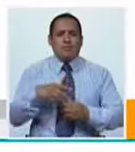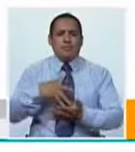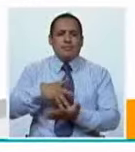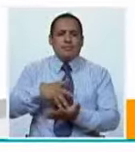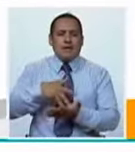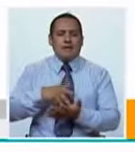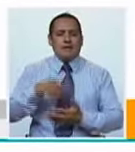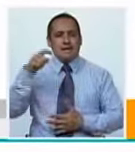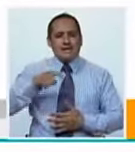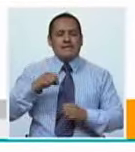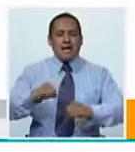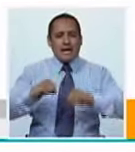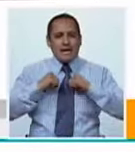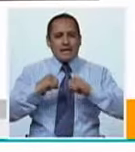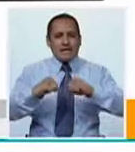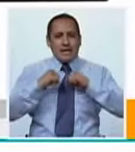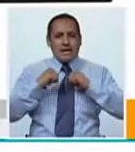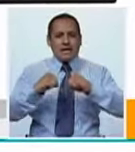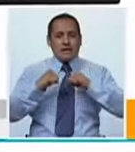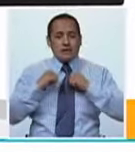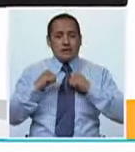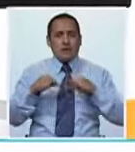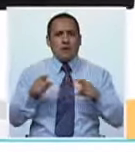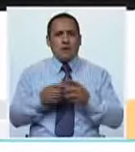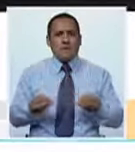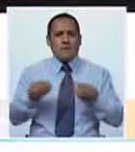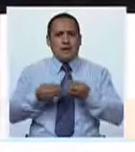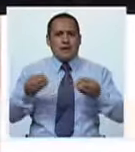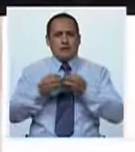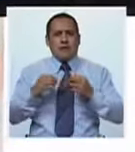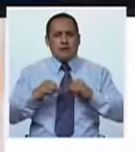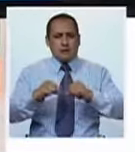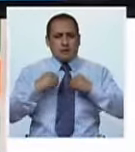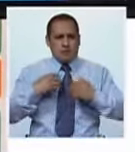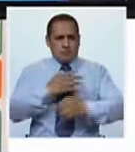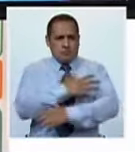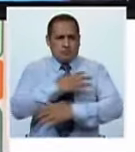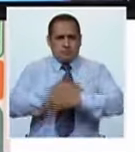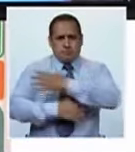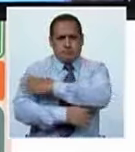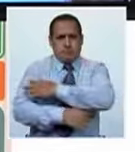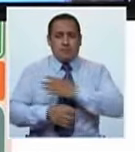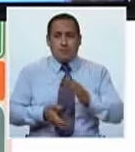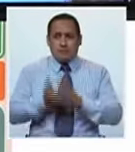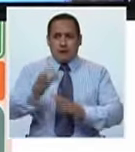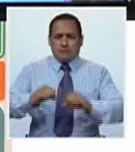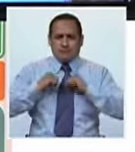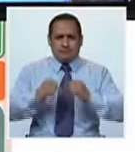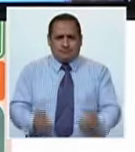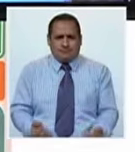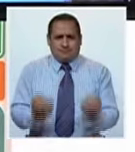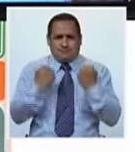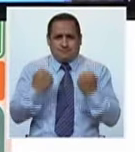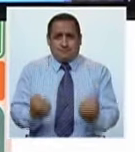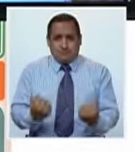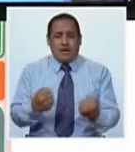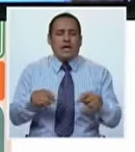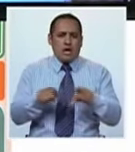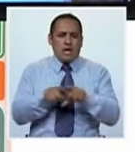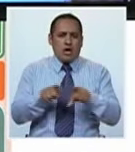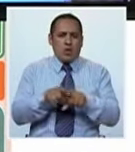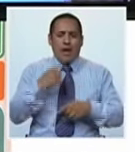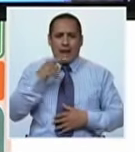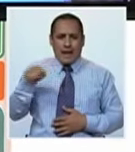necesitan ejercitarse. Así como cuando uno quiere tener más músculos o los chicos quieren reforzar sus músculos, van al gimnasio y hacen ejercicios,